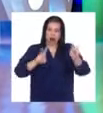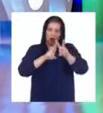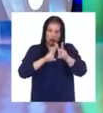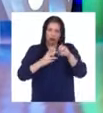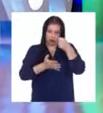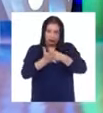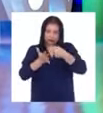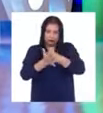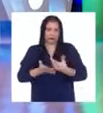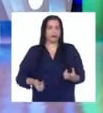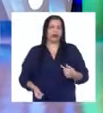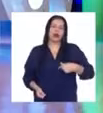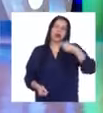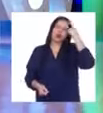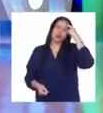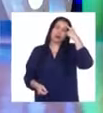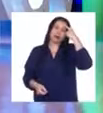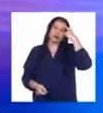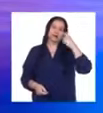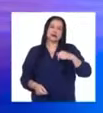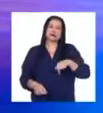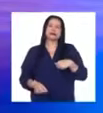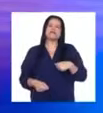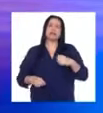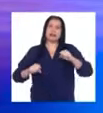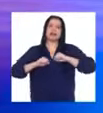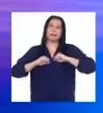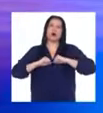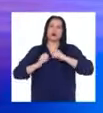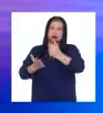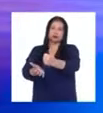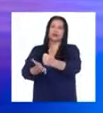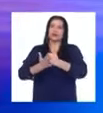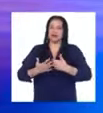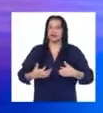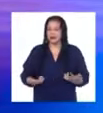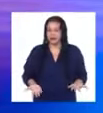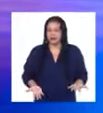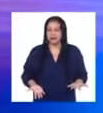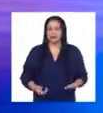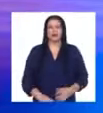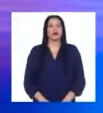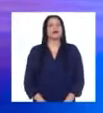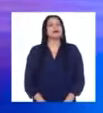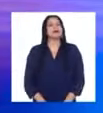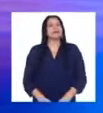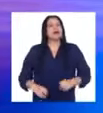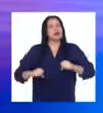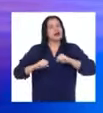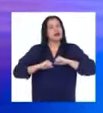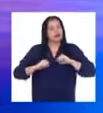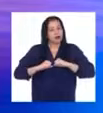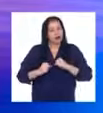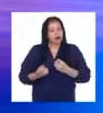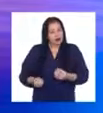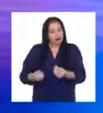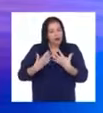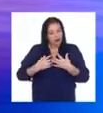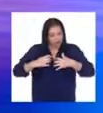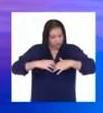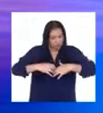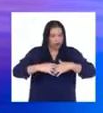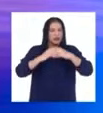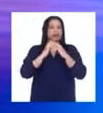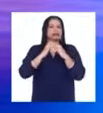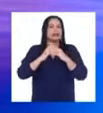Yo pienso que ha sido este último. Es decir, que el deporte me ha ido fortaleciendo y